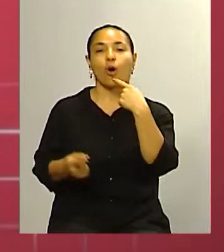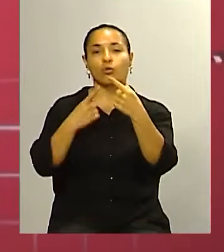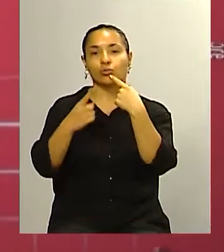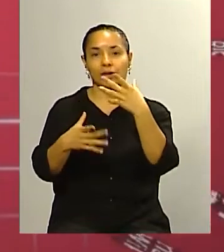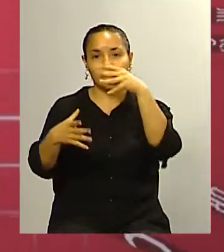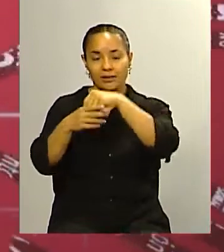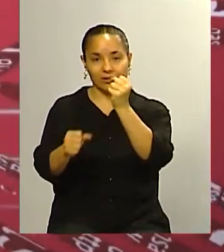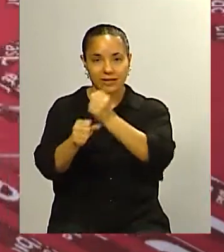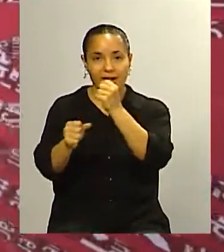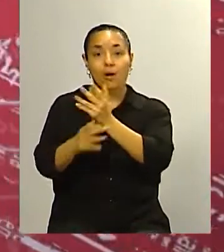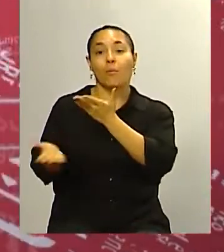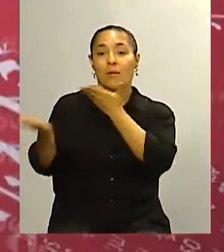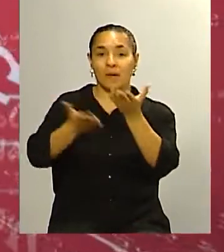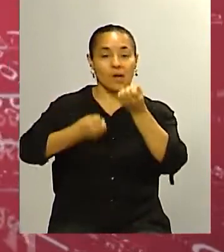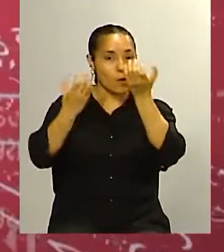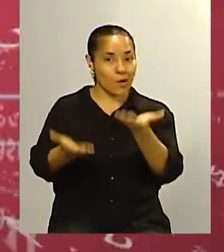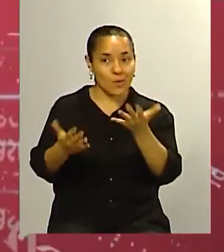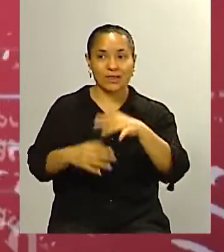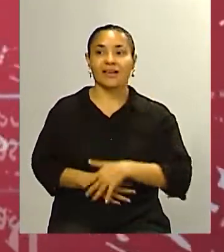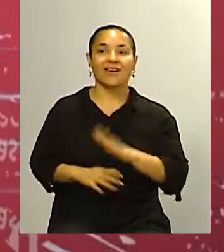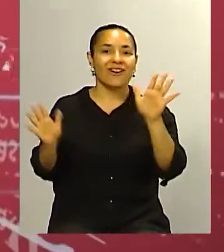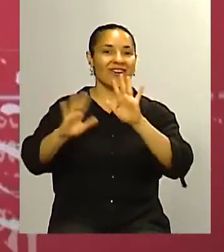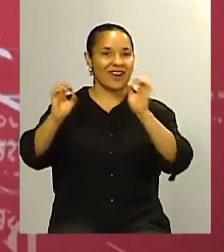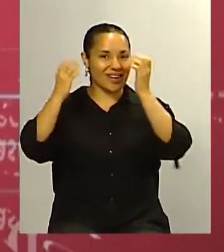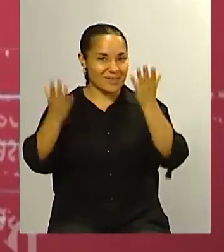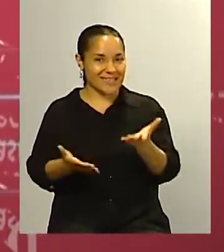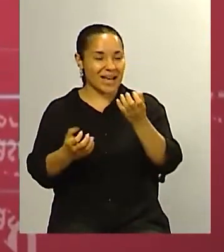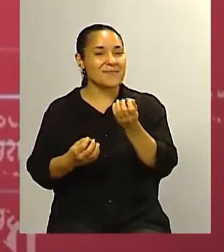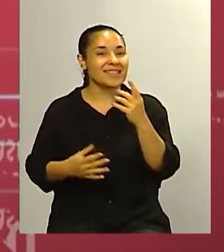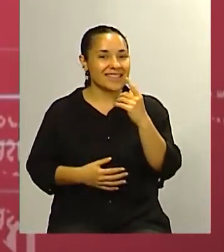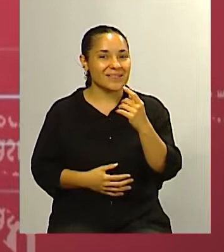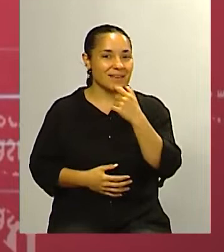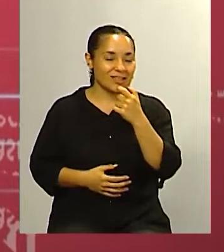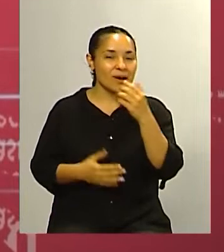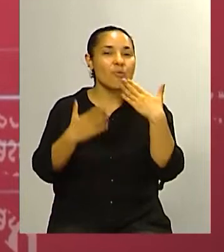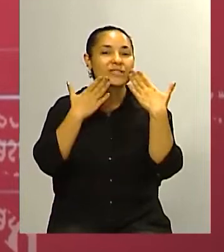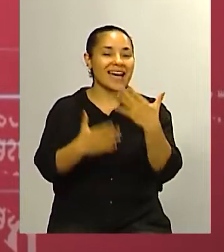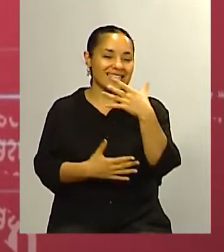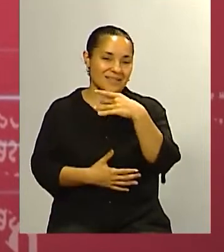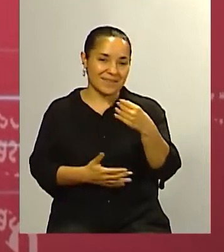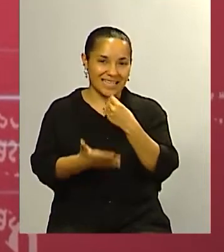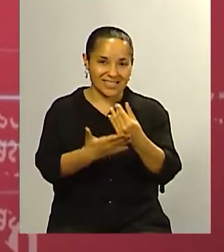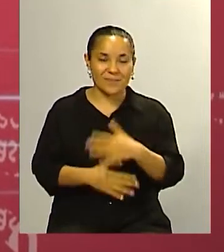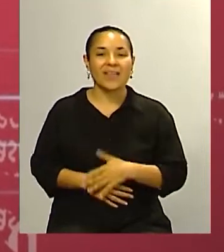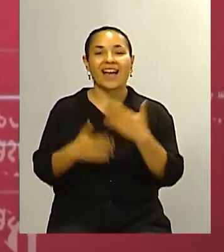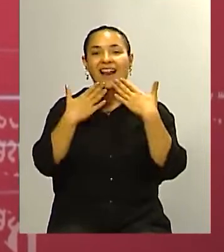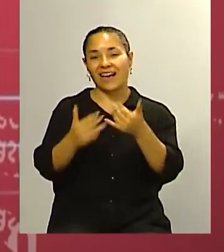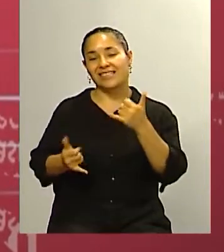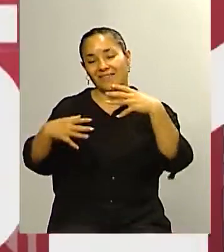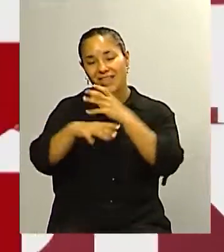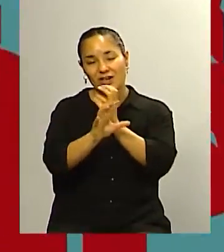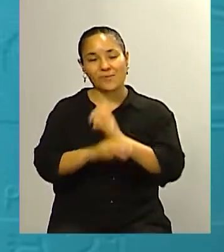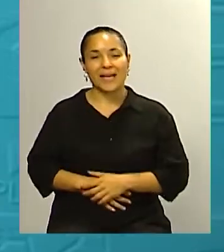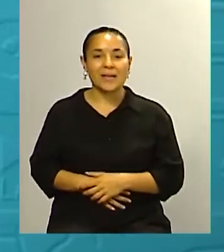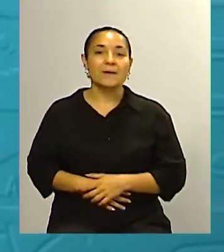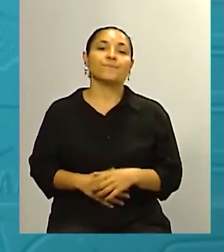Gustavo ¿cómo estás? bienvenido ¿qué tal? ¿qué tal Mendoza? muy buenas tardes muchas gracias por la invitación no, gracias a vos por atendernos Gustavo tenemos